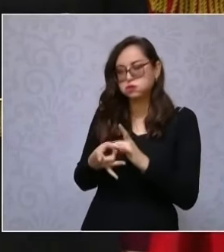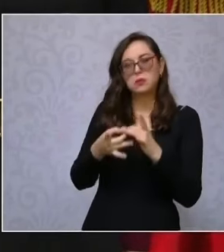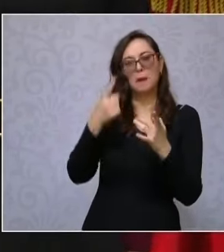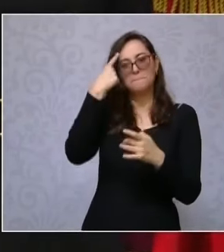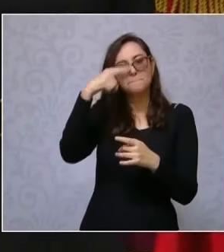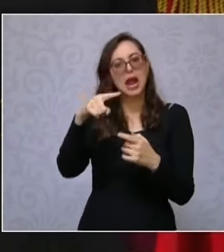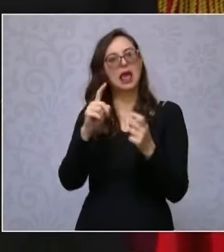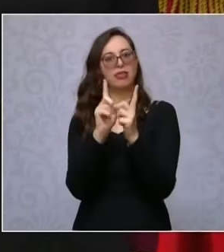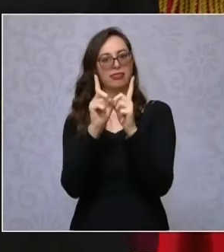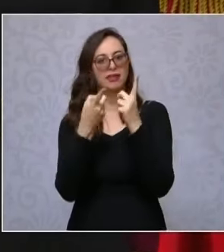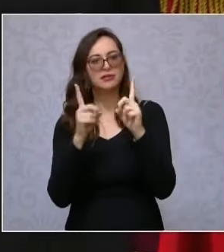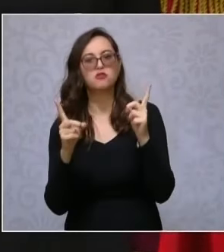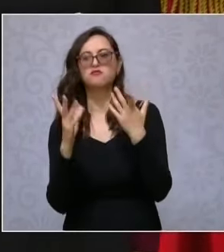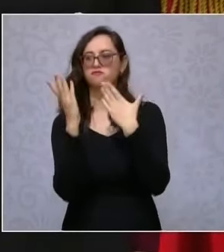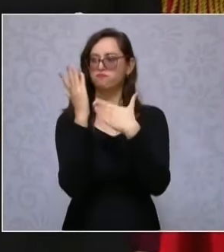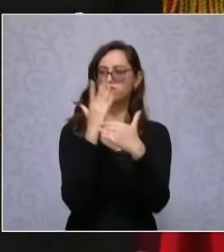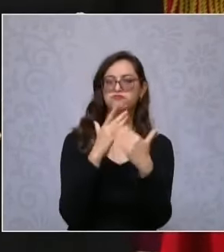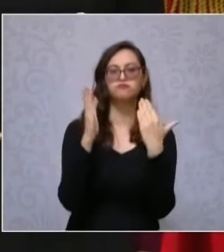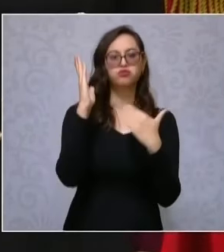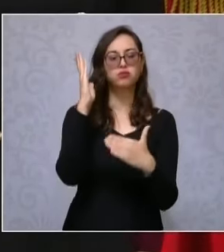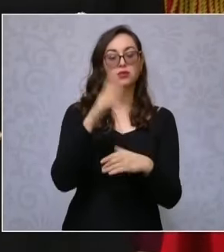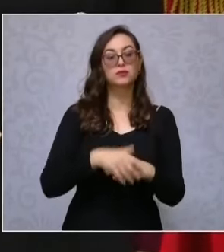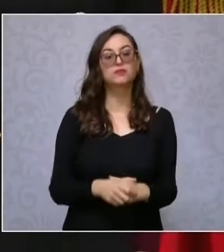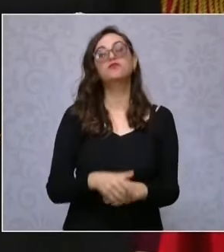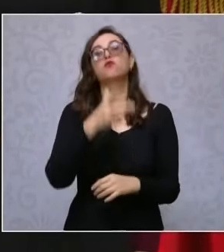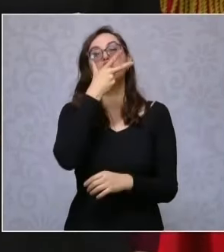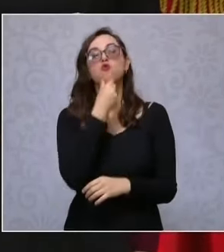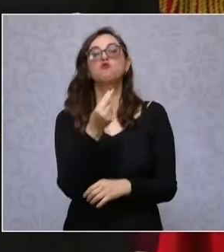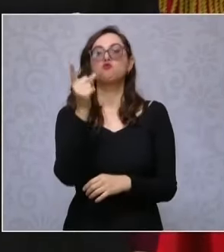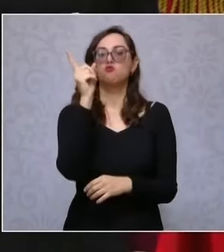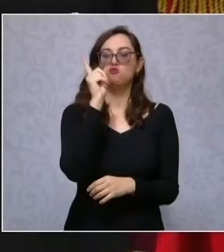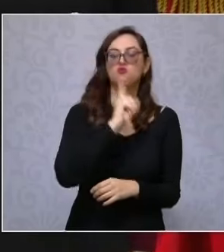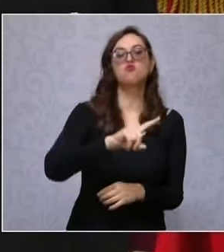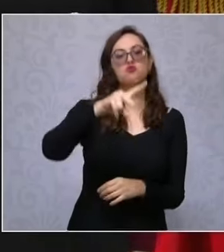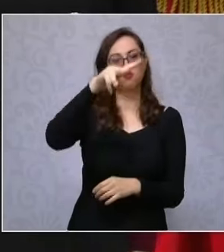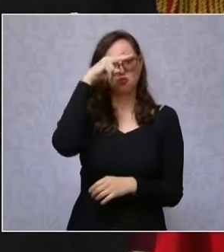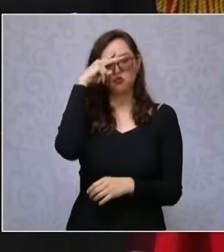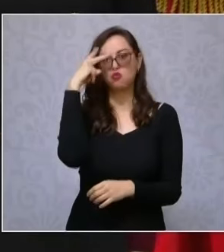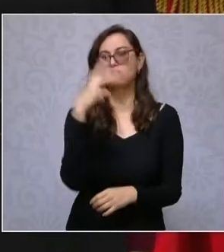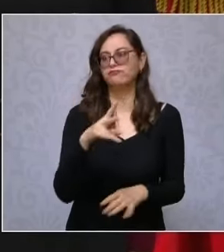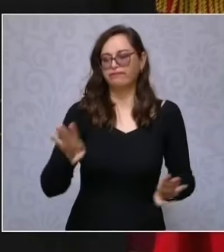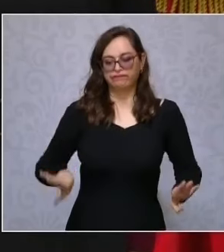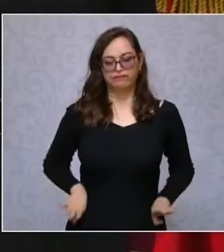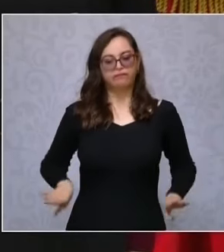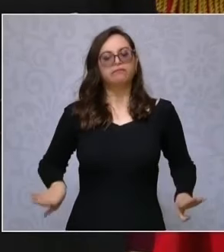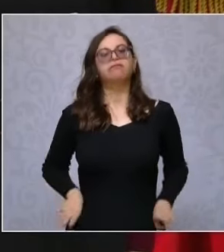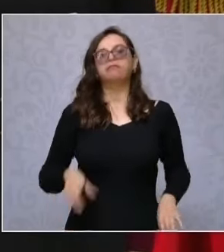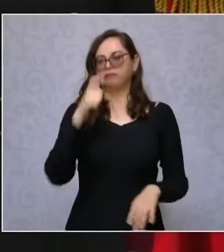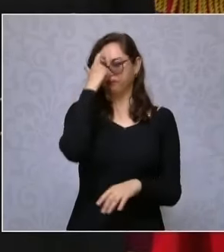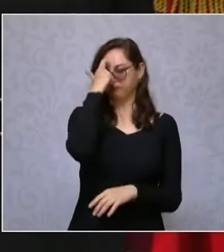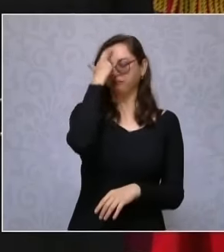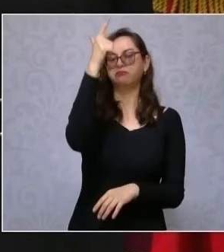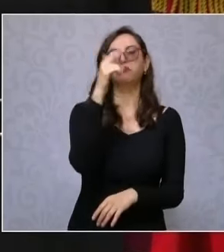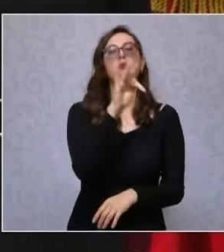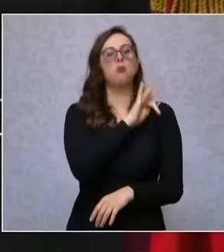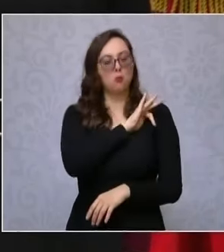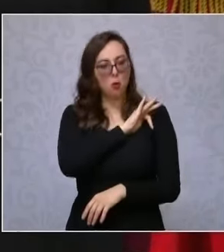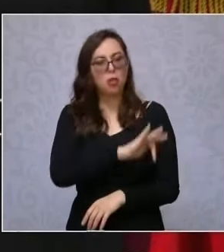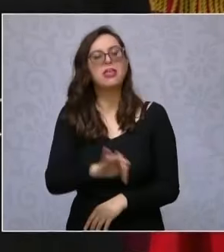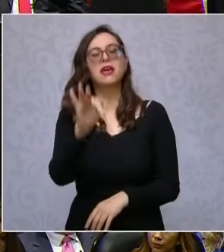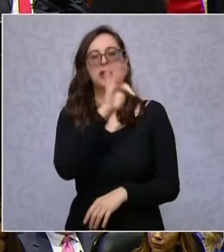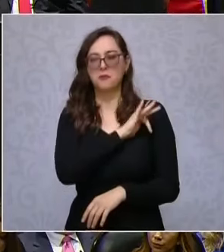desarrollo nacional. Las mexicanas y mexicanos tenemos creatividad, tesón y capacidad de sobra.